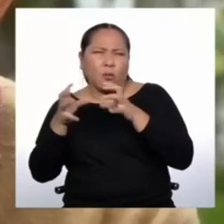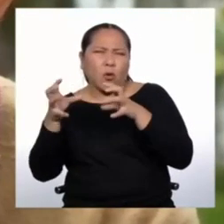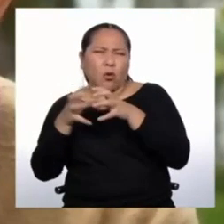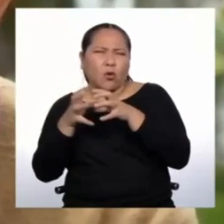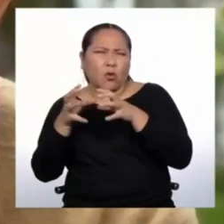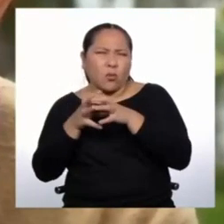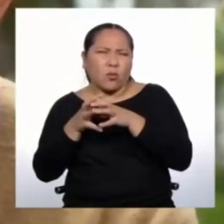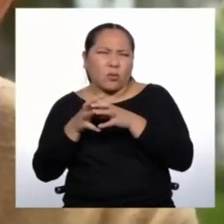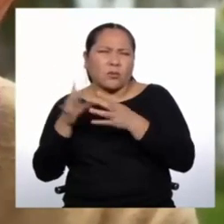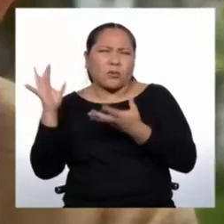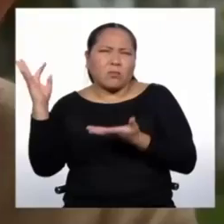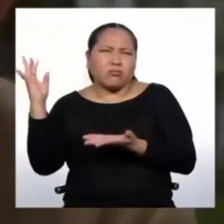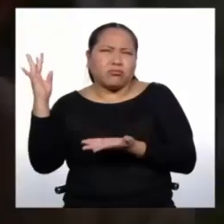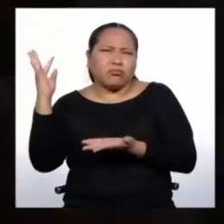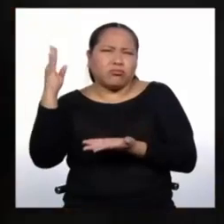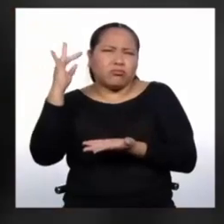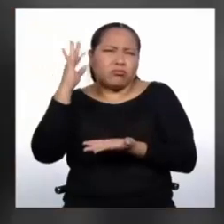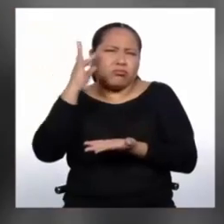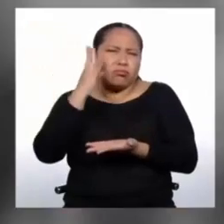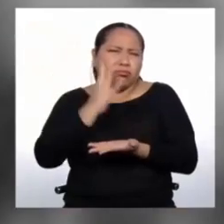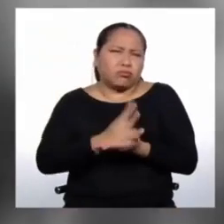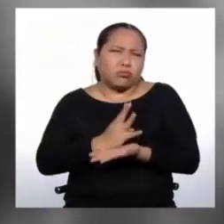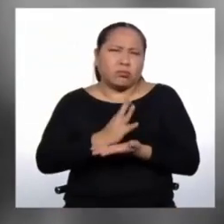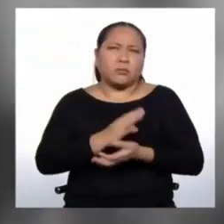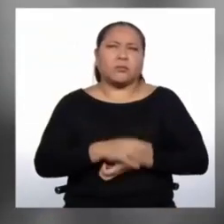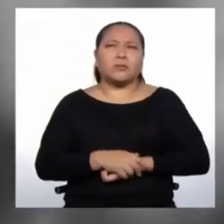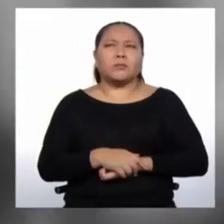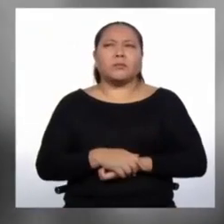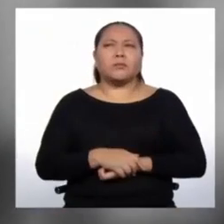tuvo el Perú en materia de migración.